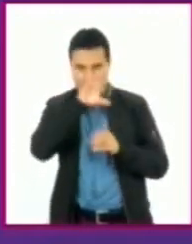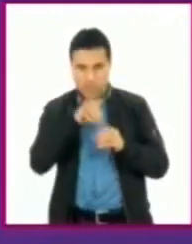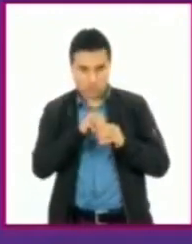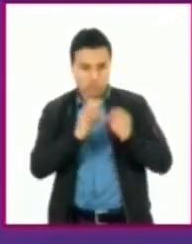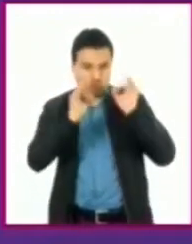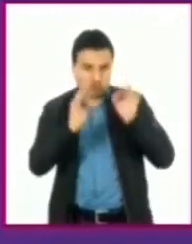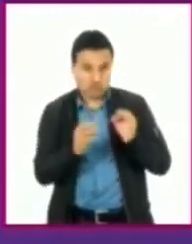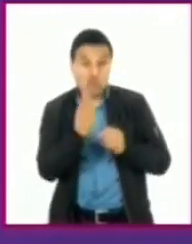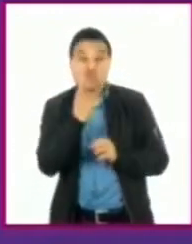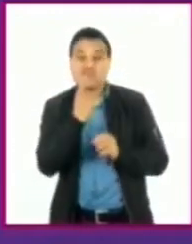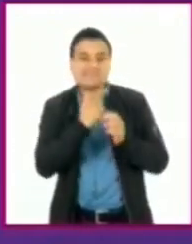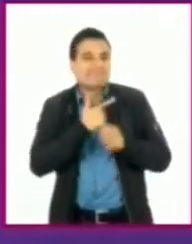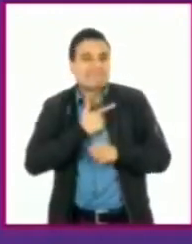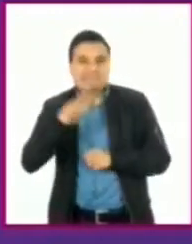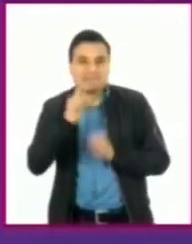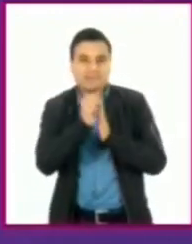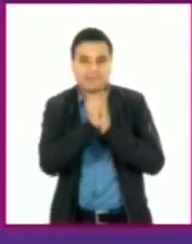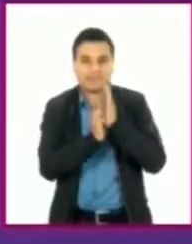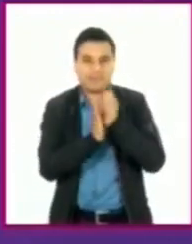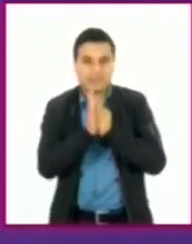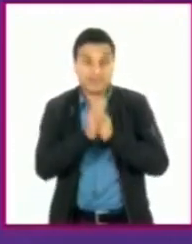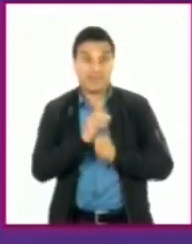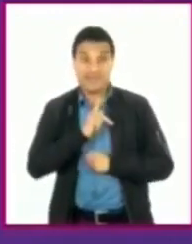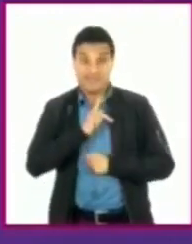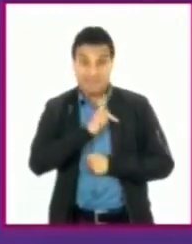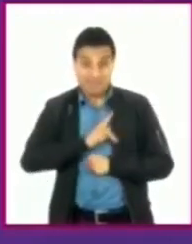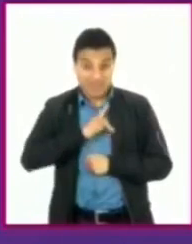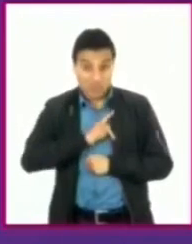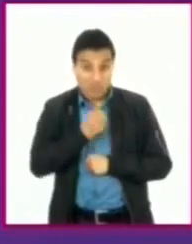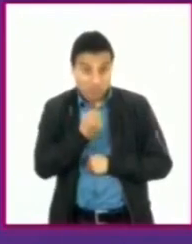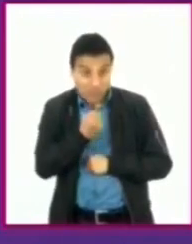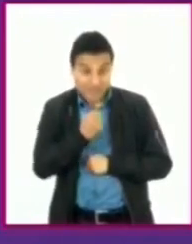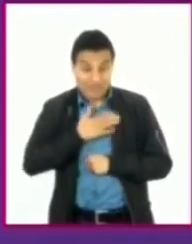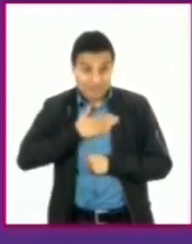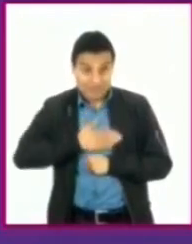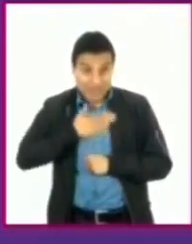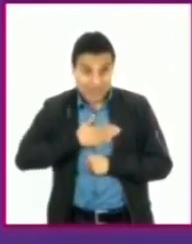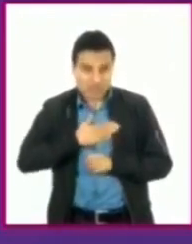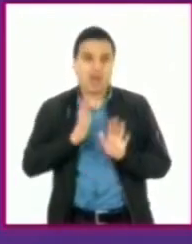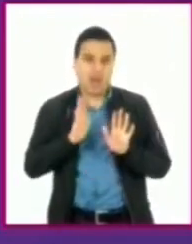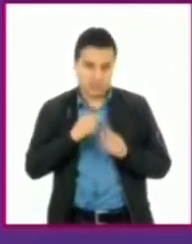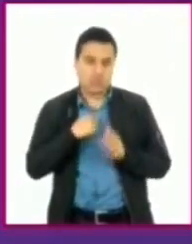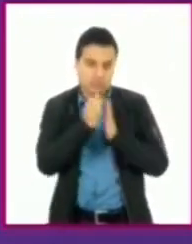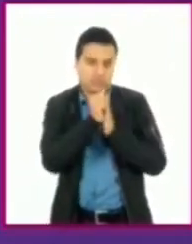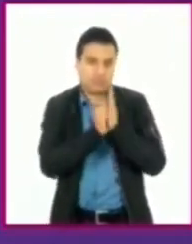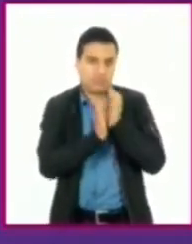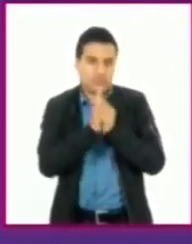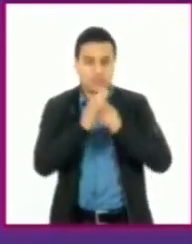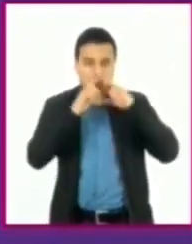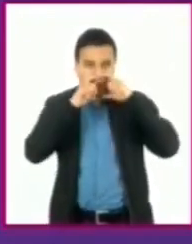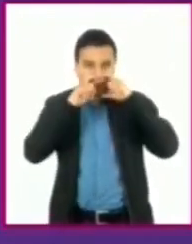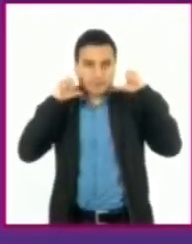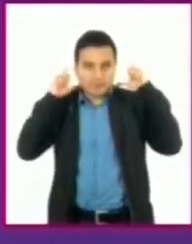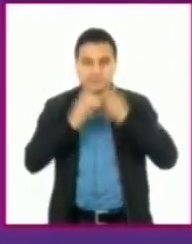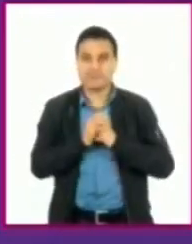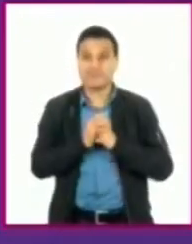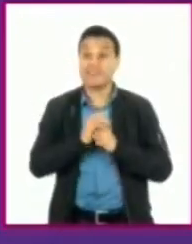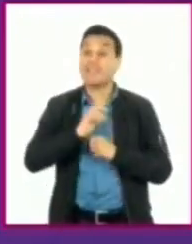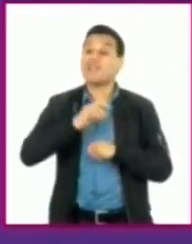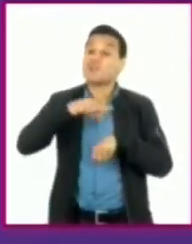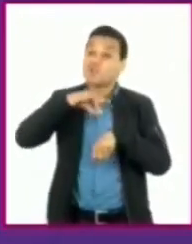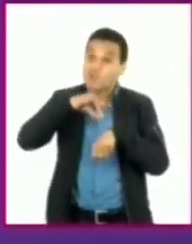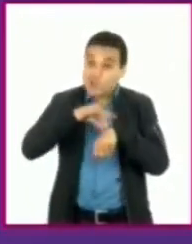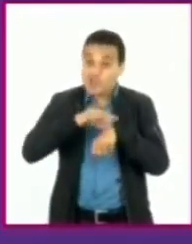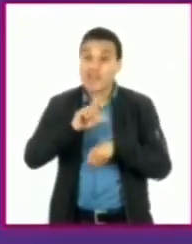cuando uso los desinfectantes fuertes para el baño, sí me los pongo y hasta el cubrebocas. Recuerda lo que nos dijo la doctora,